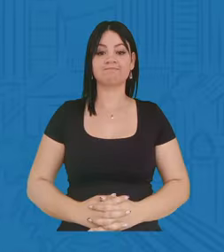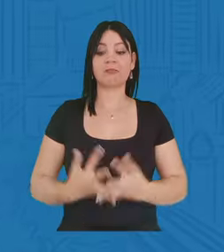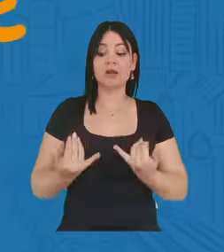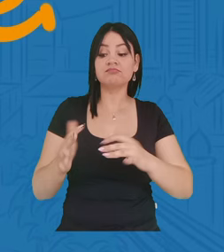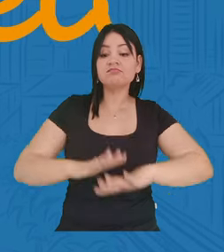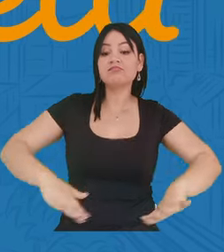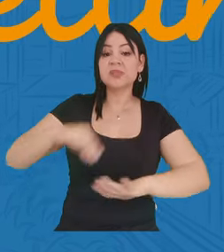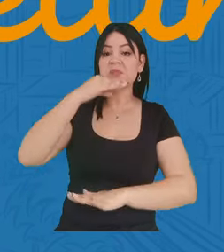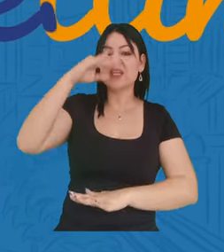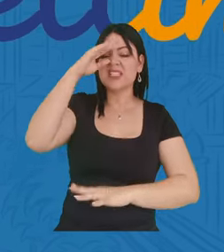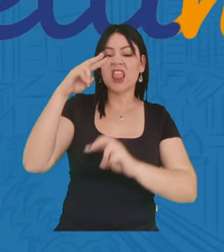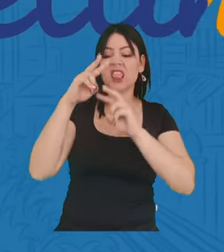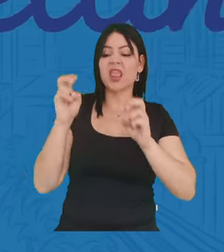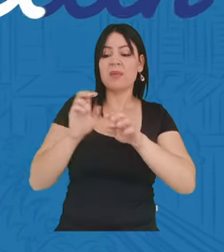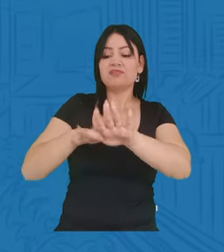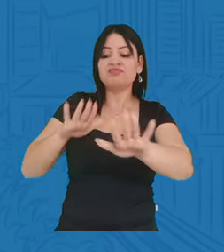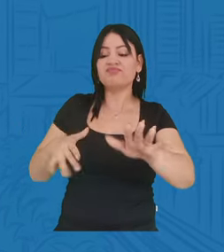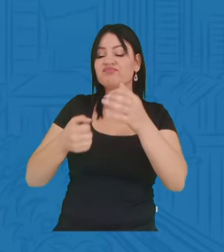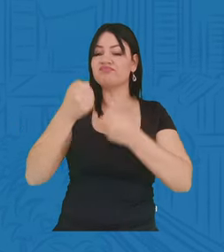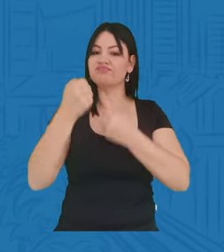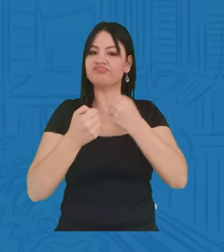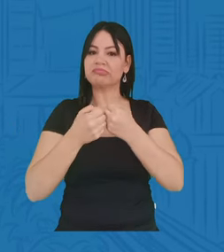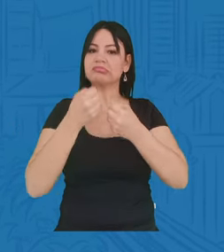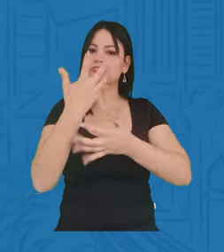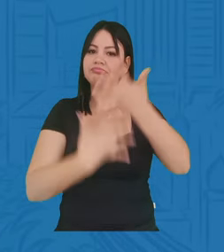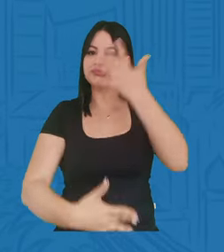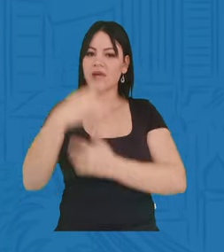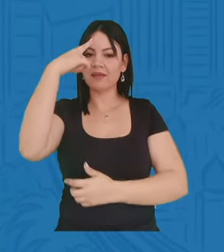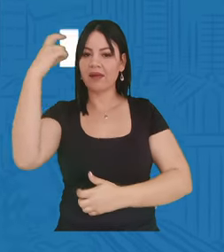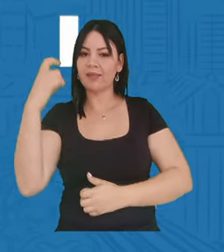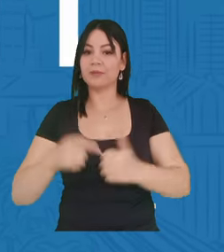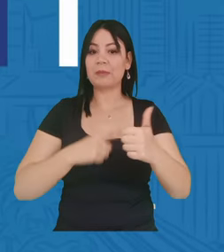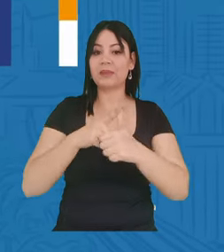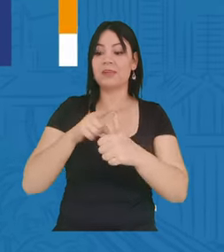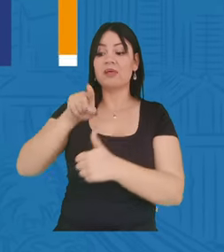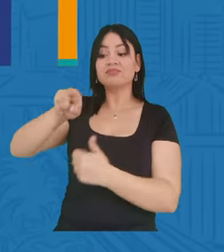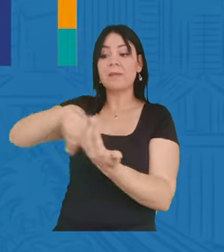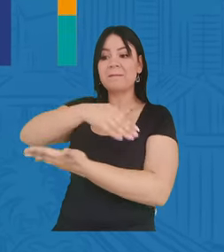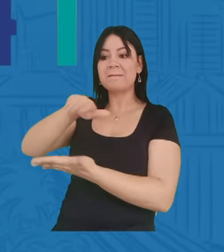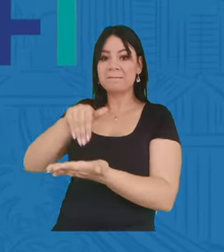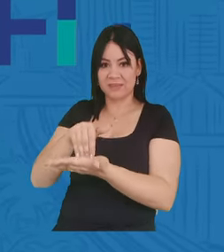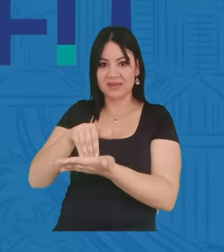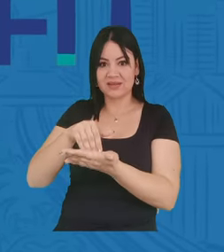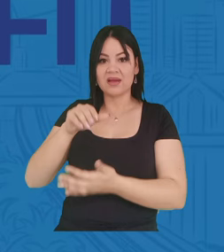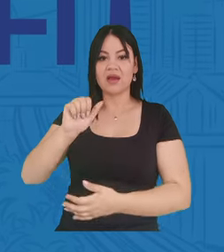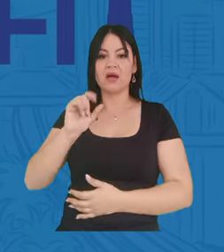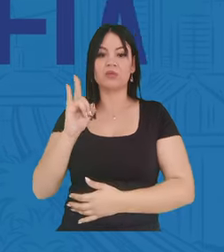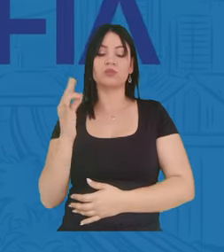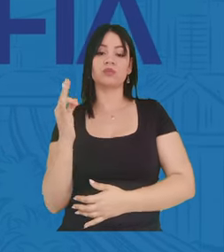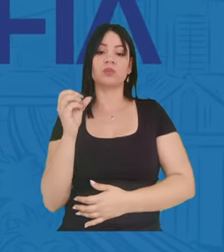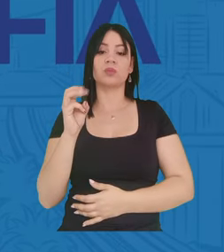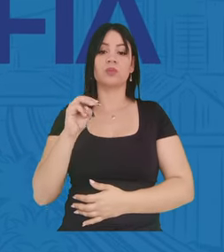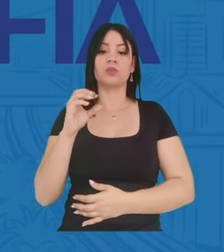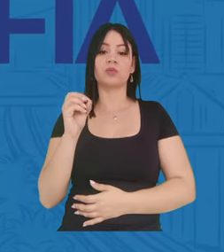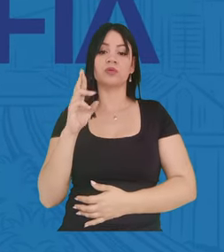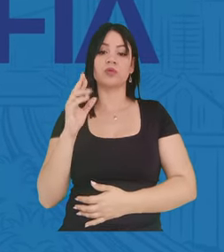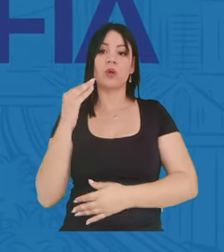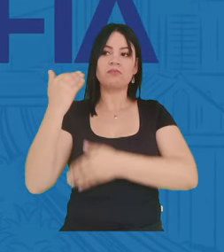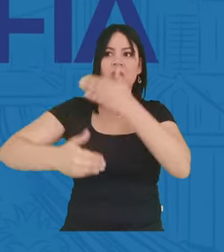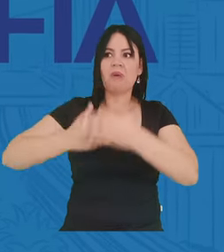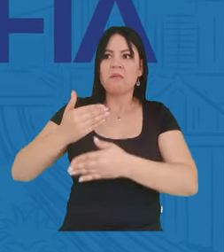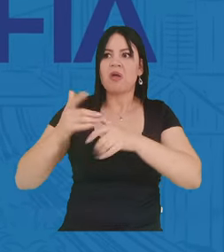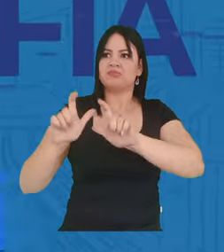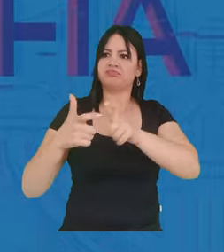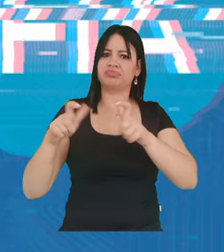Hoy la ciudad en materia de movilidad presenta una serie de retos, el primero de ellos es el aumento del parque automotor ha venido creciendo en los últimos años de una manera